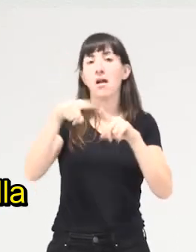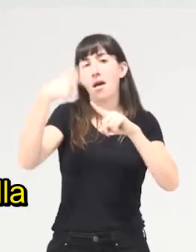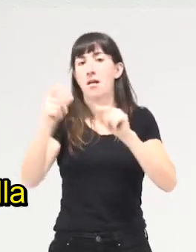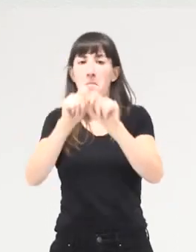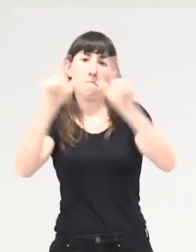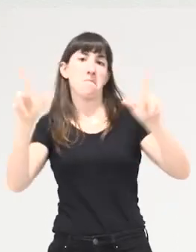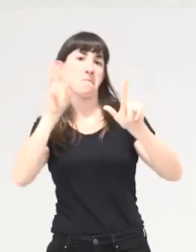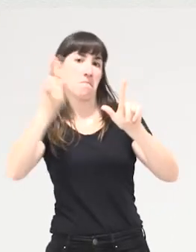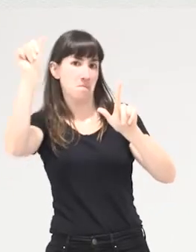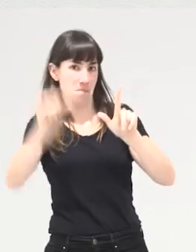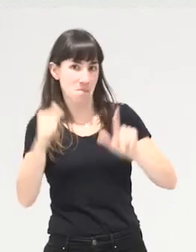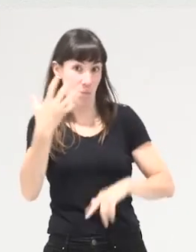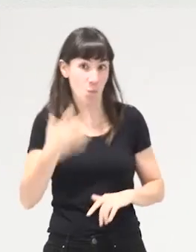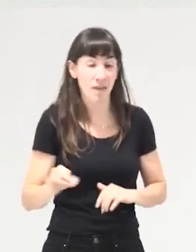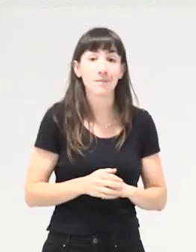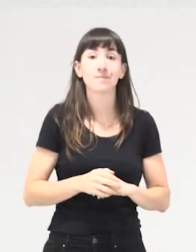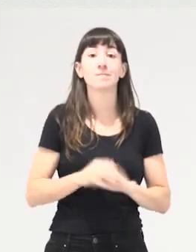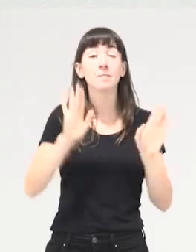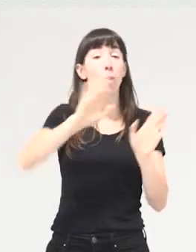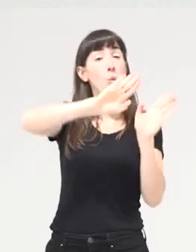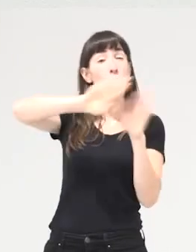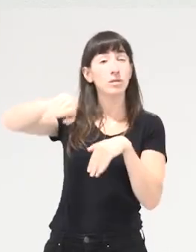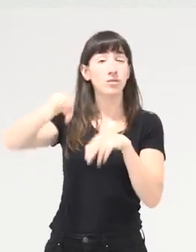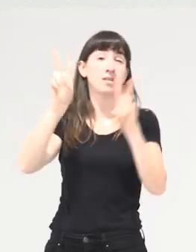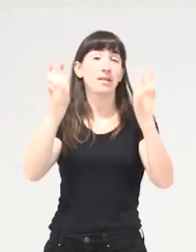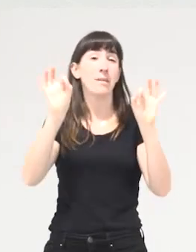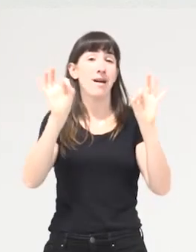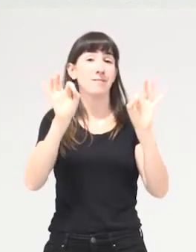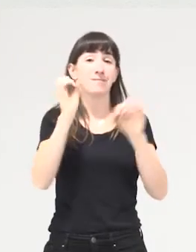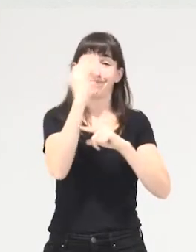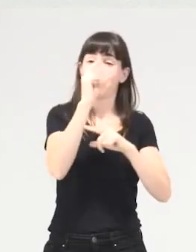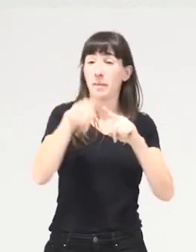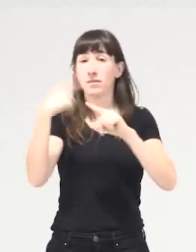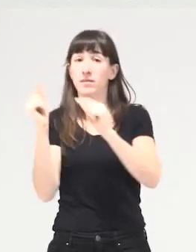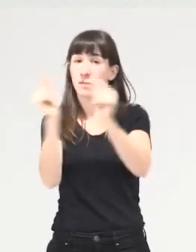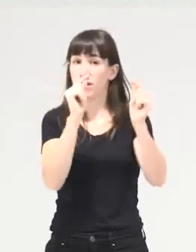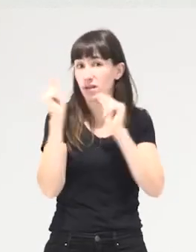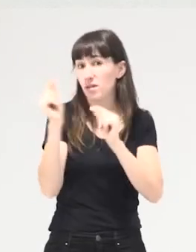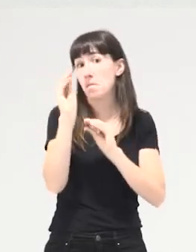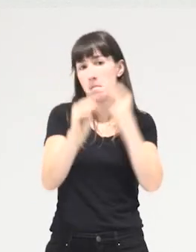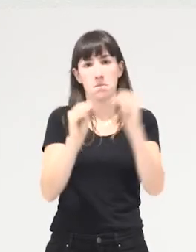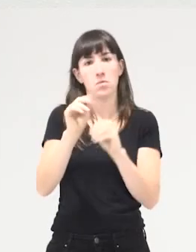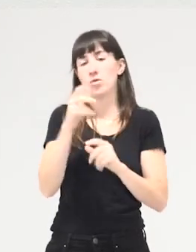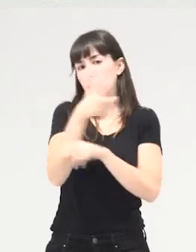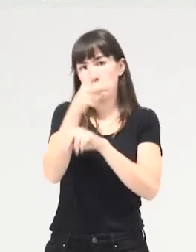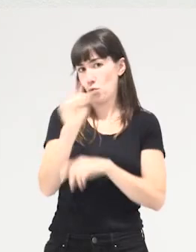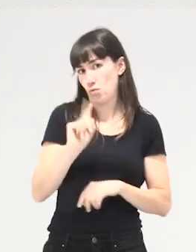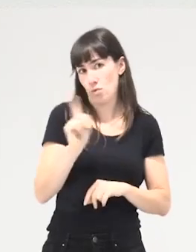adesu freelerunarekin